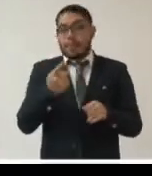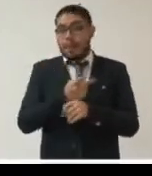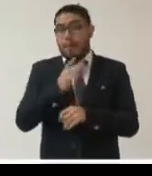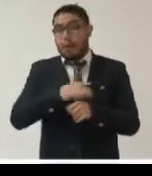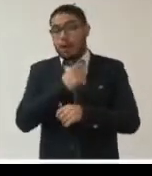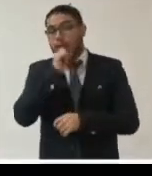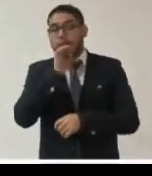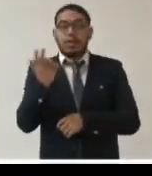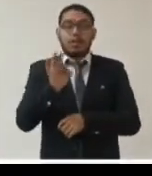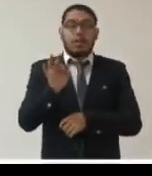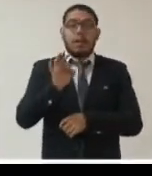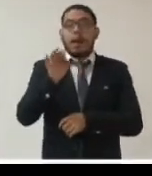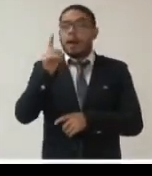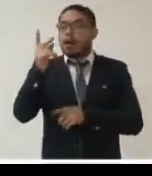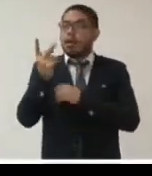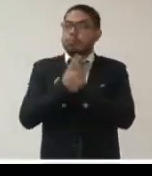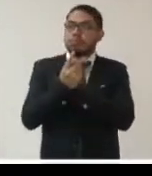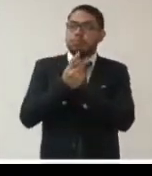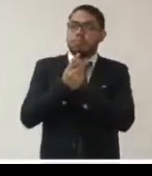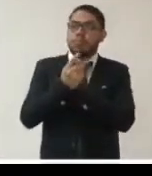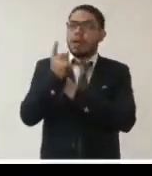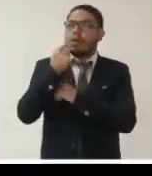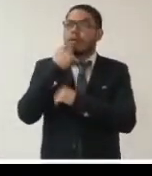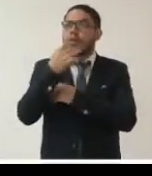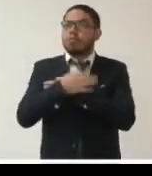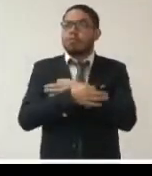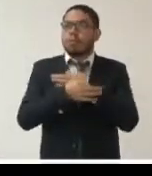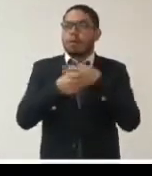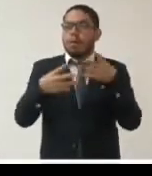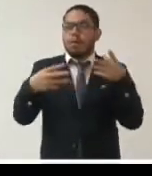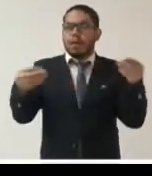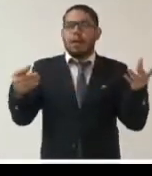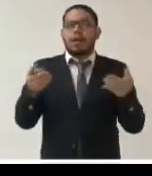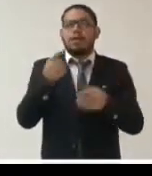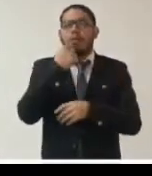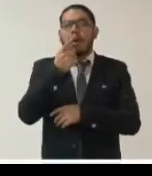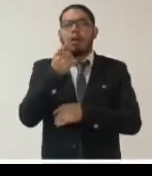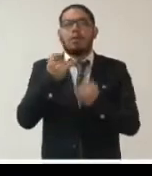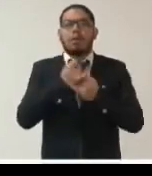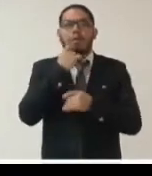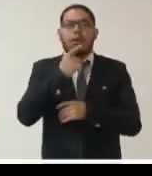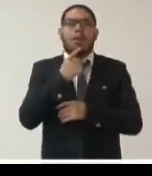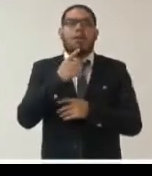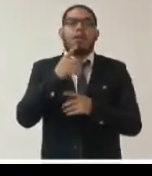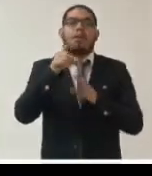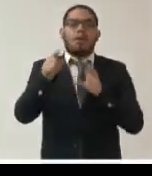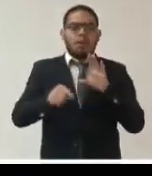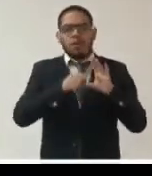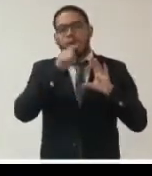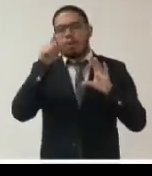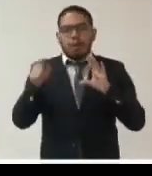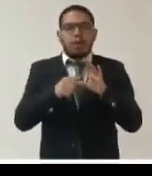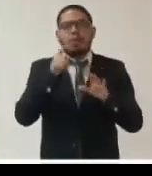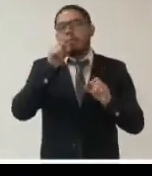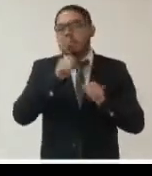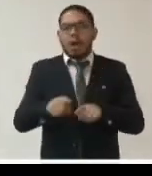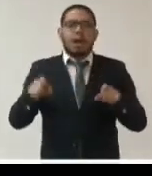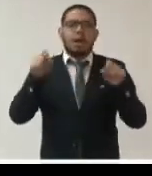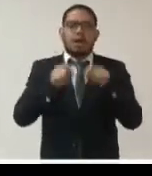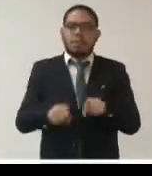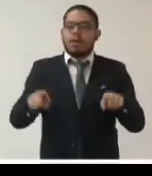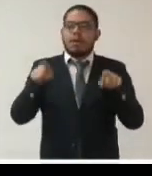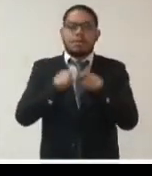una televisión esté dando esta noticia difunda en el canal prioritario no empiecen a emitir en bucle en los telediarios en las redes sociales